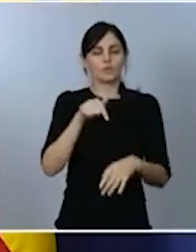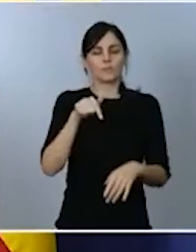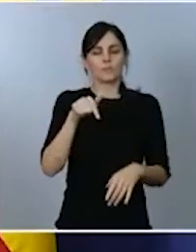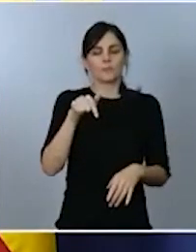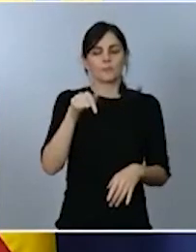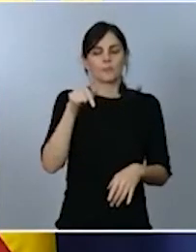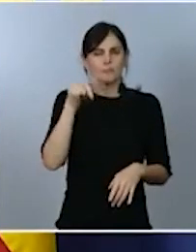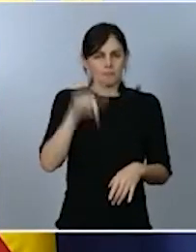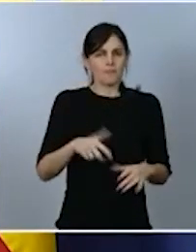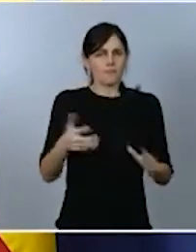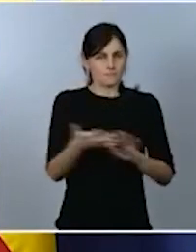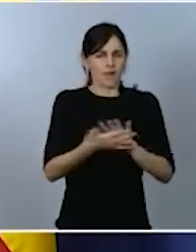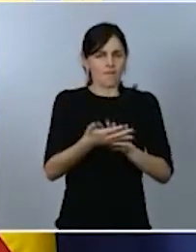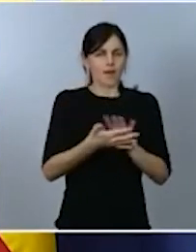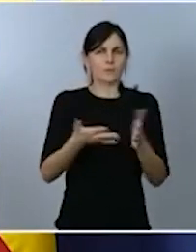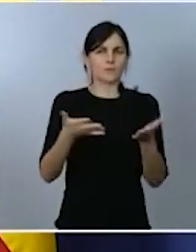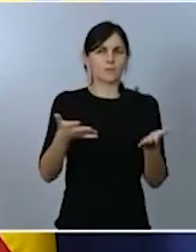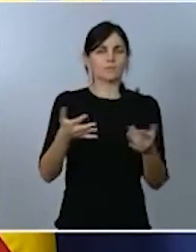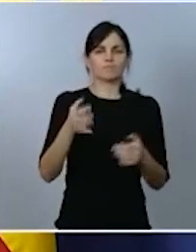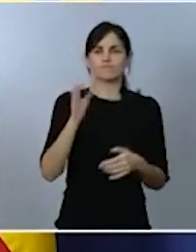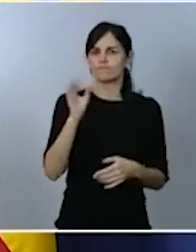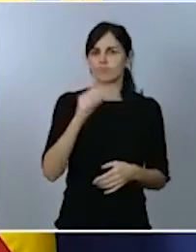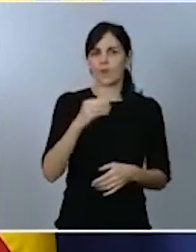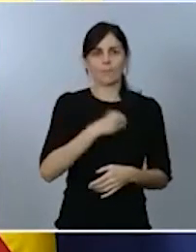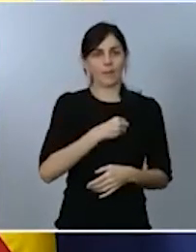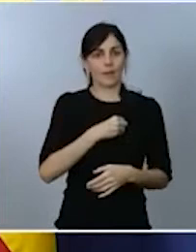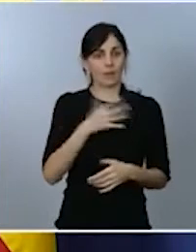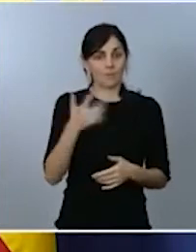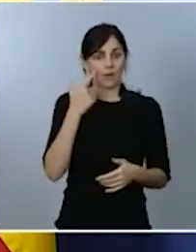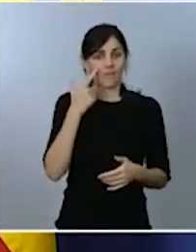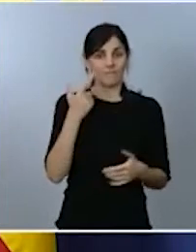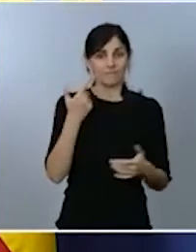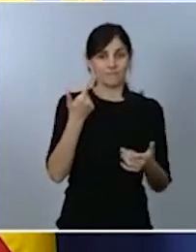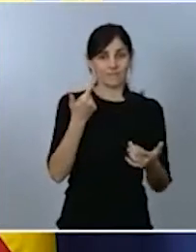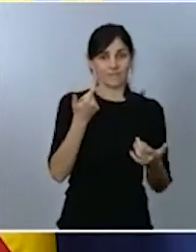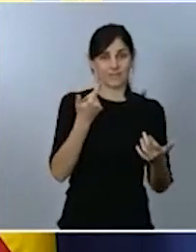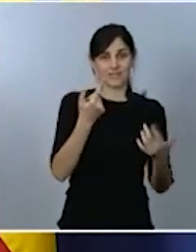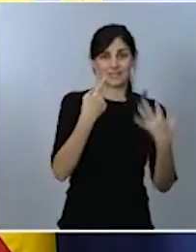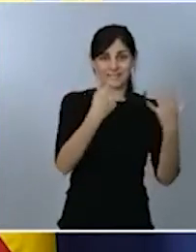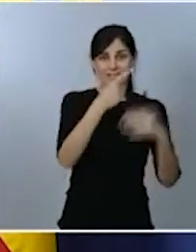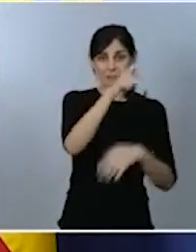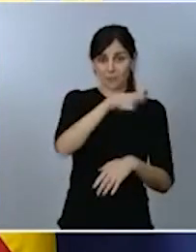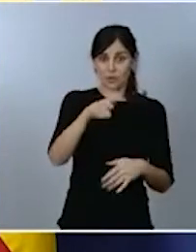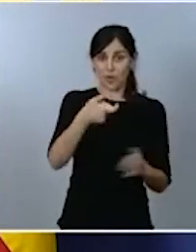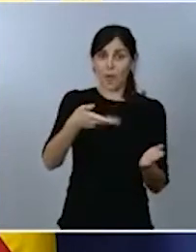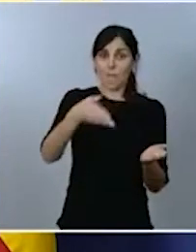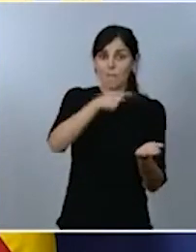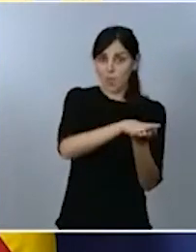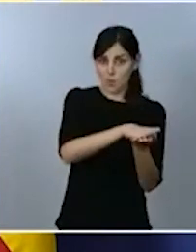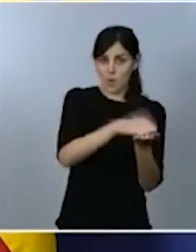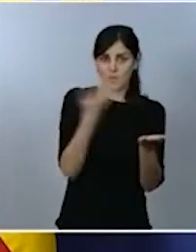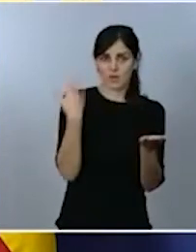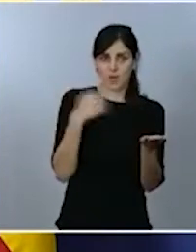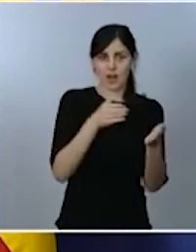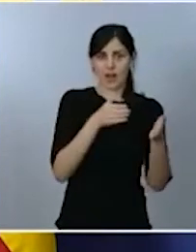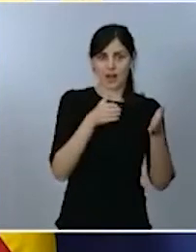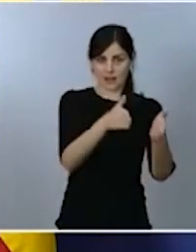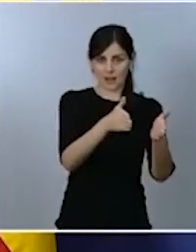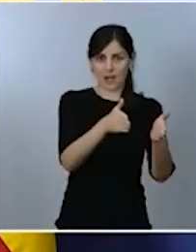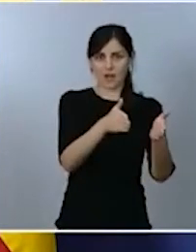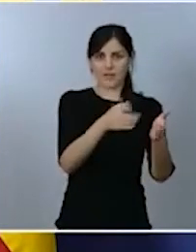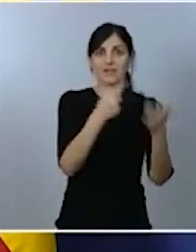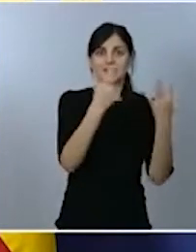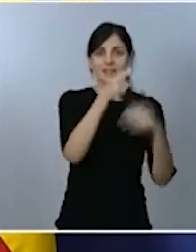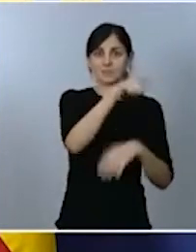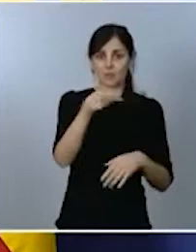desgraciadamente y trágicamente han fallecido en nuestras carreteras seis personas. Cuatro de ellas eran motoristas. Por